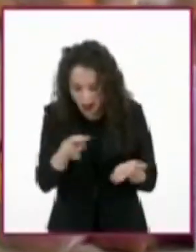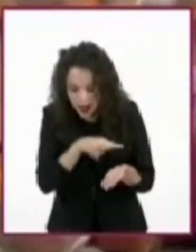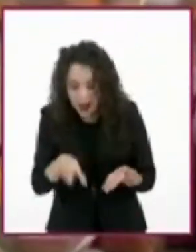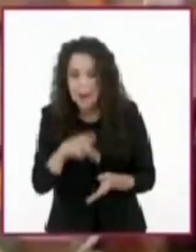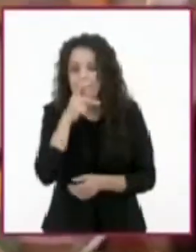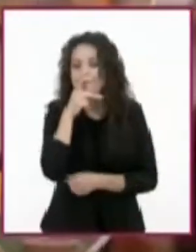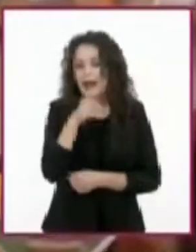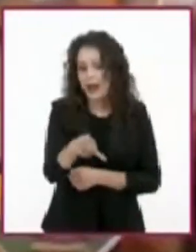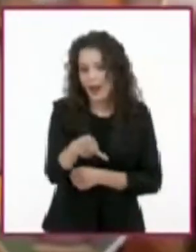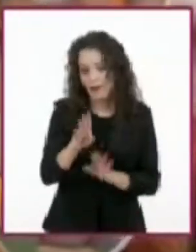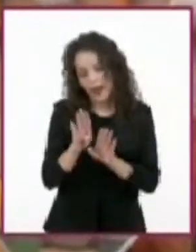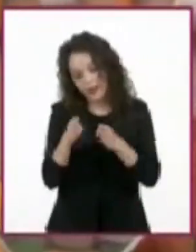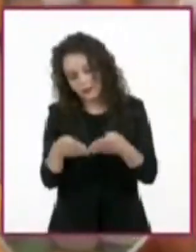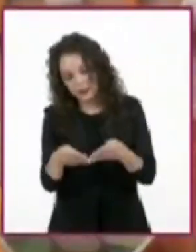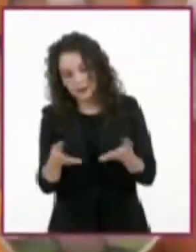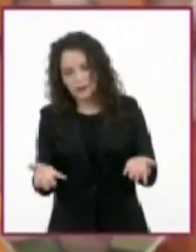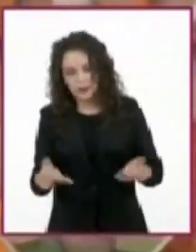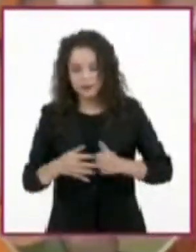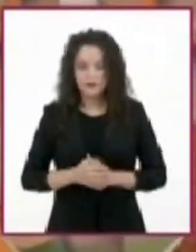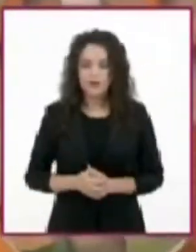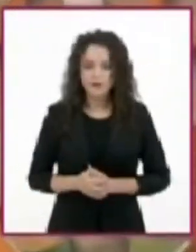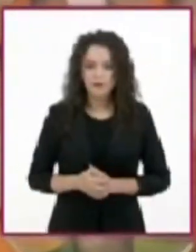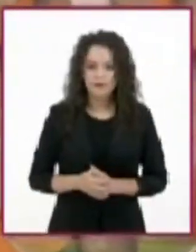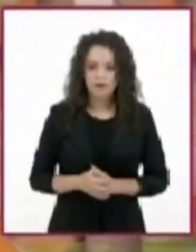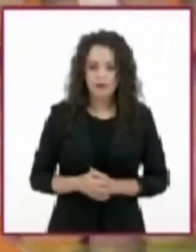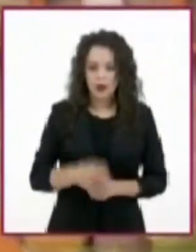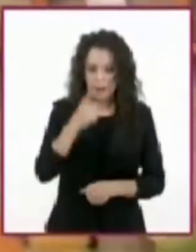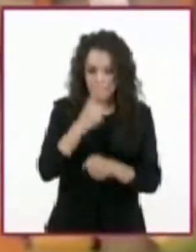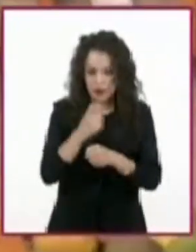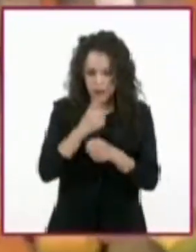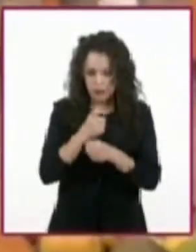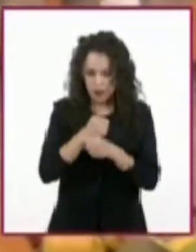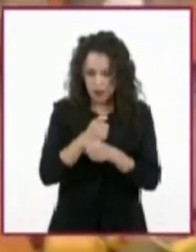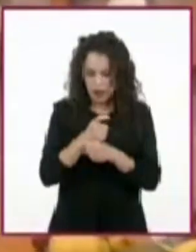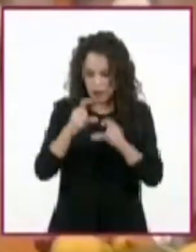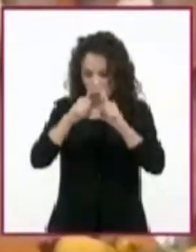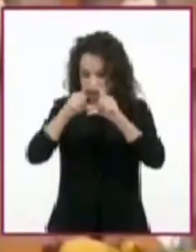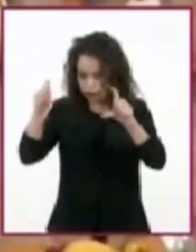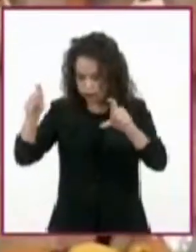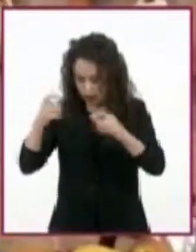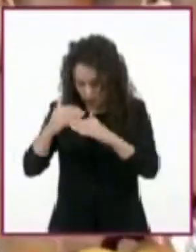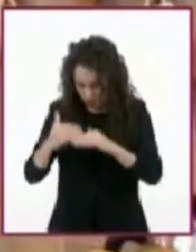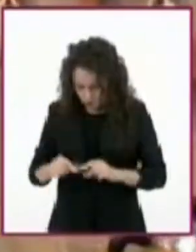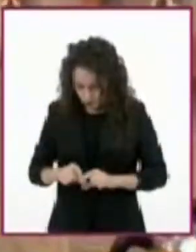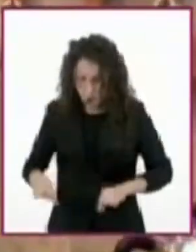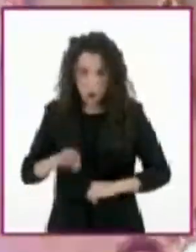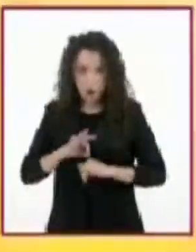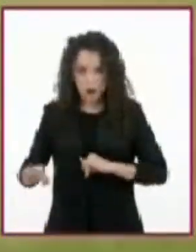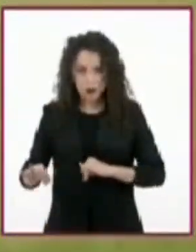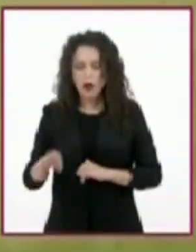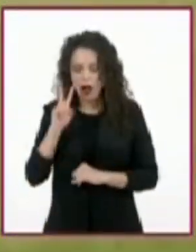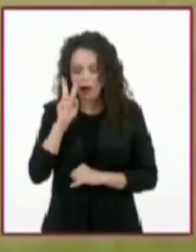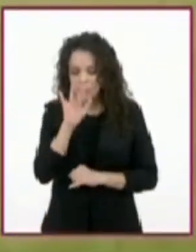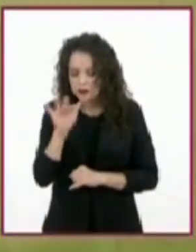barrida del texto, solo leemos las primeras líneas del primero y del último párrafo de una página que nos interese.